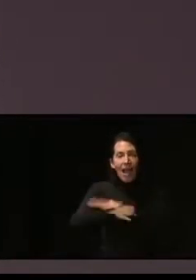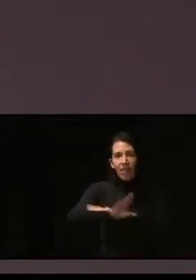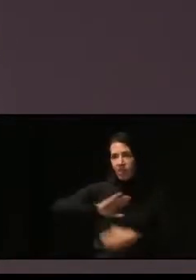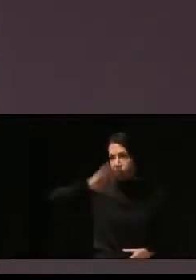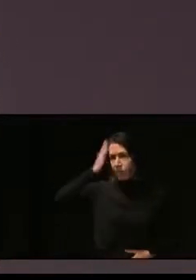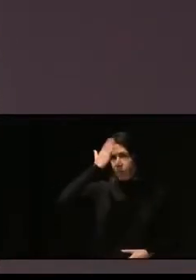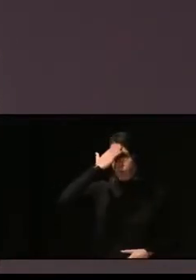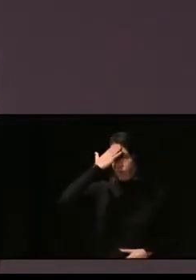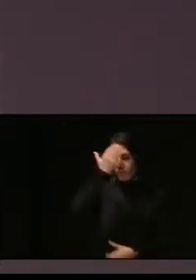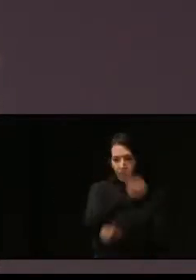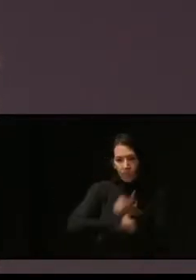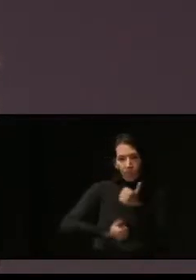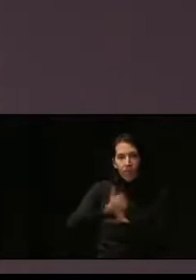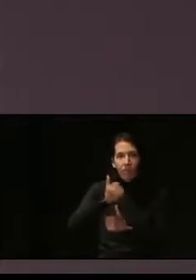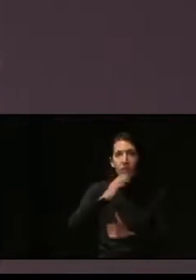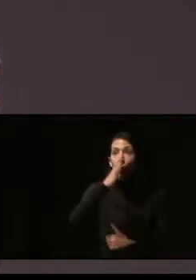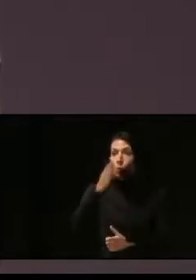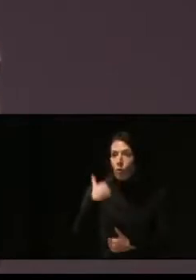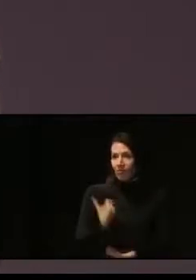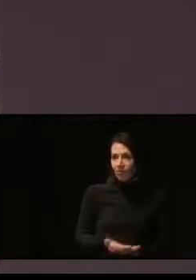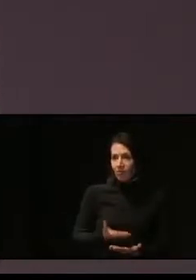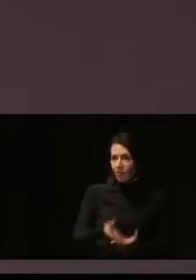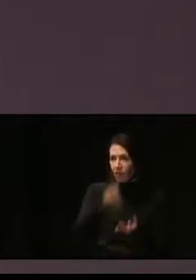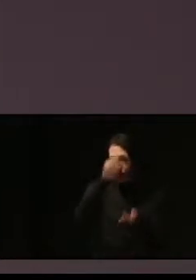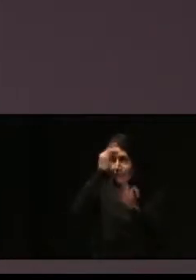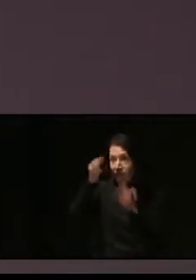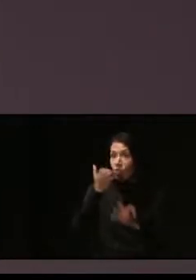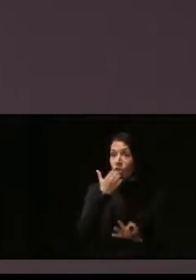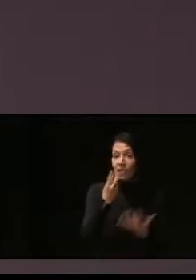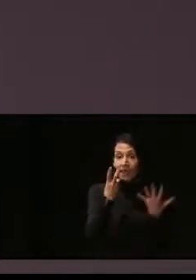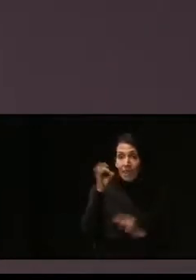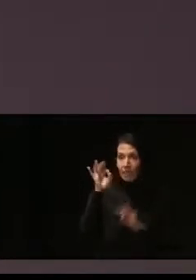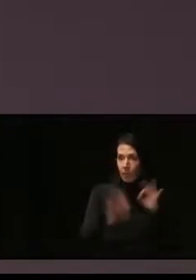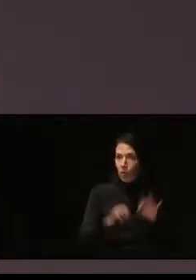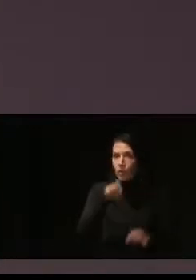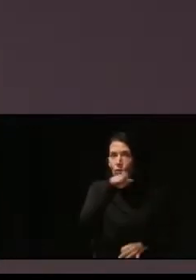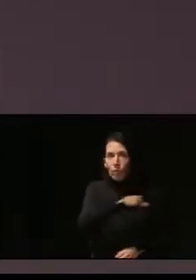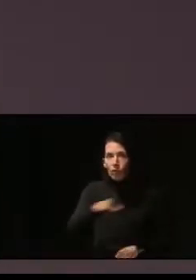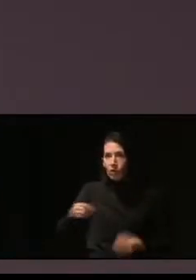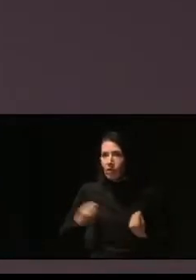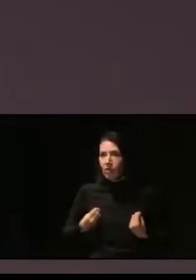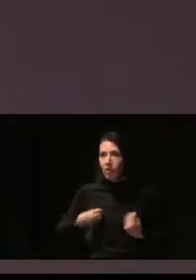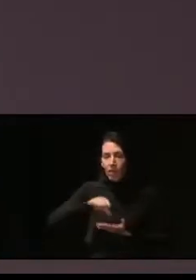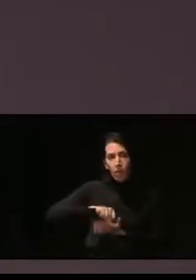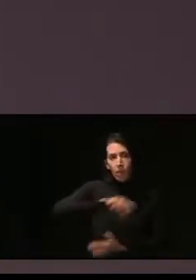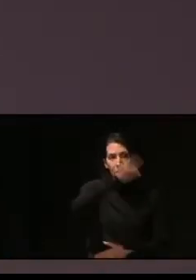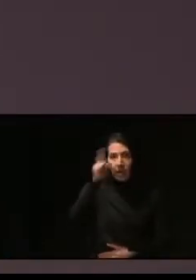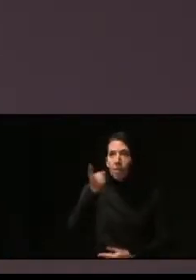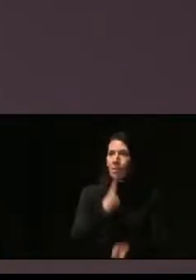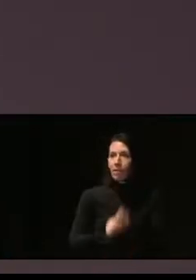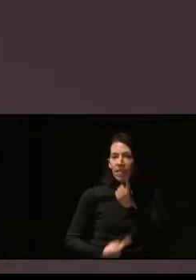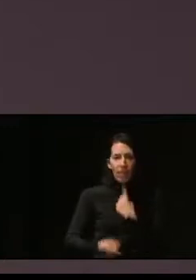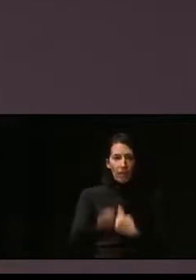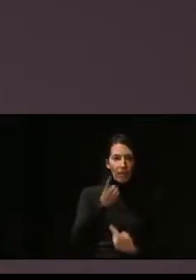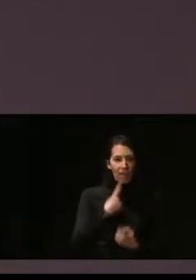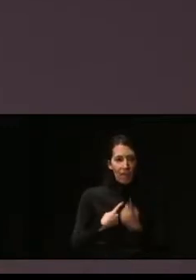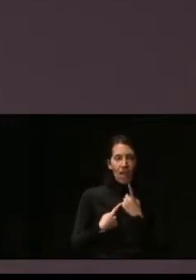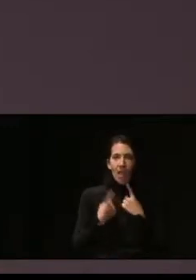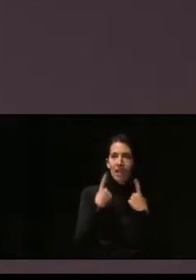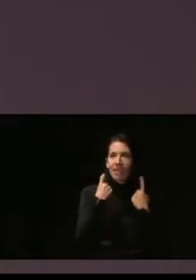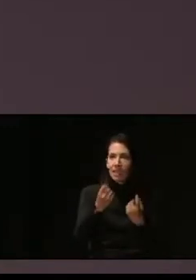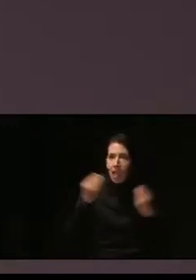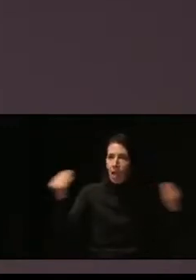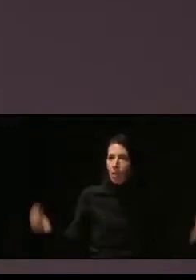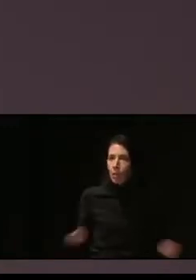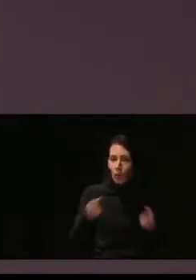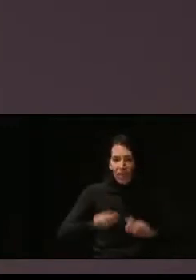todo a la vista de los datos. Es decir, si el 70% de la población está diciendo que necesita mejorar sus